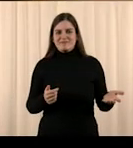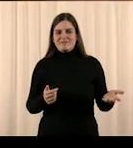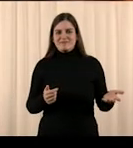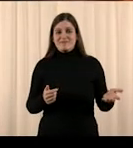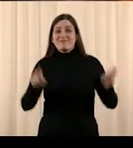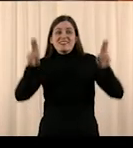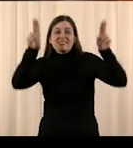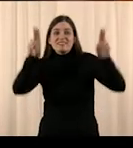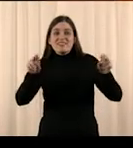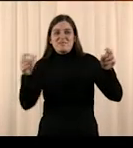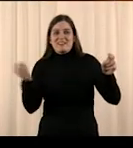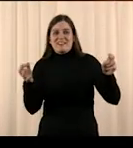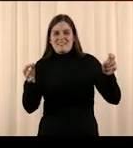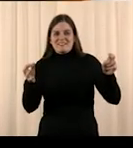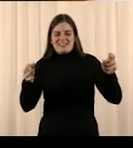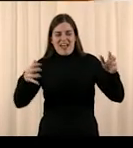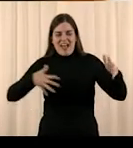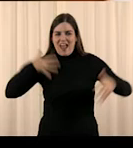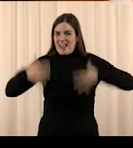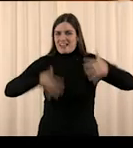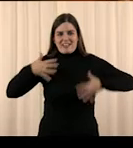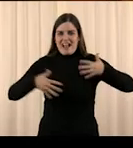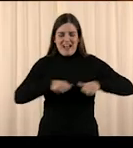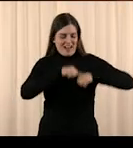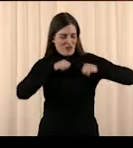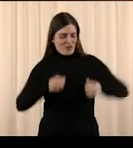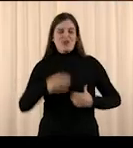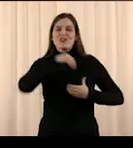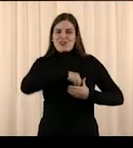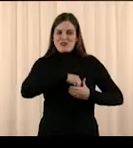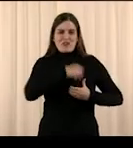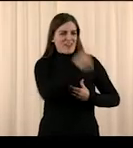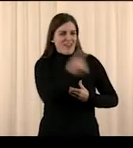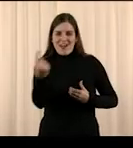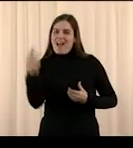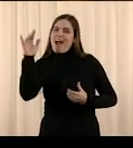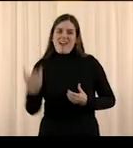Y se trata de esa alegría que existe en el corazón de cada ser humano.